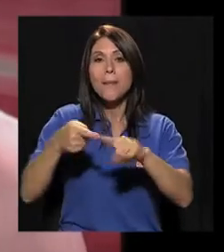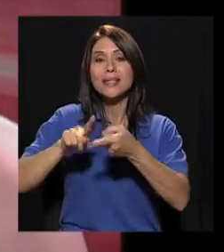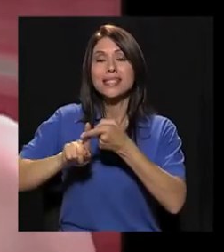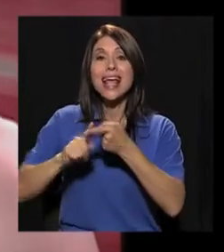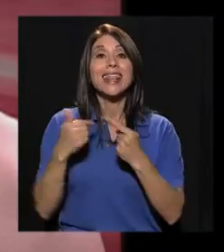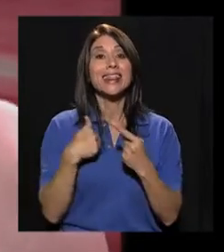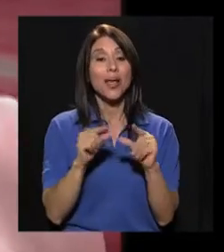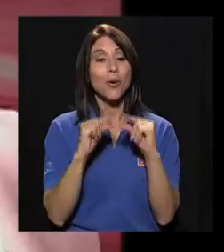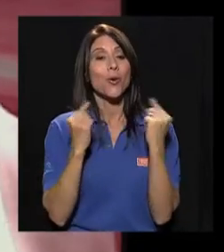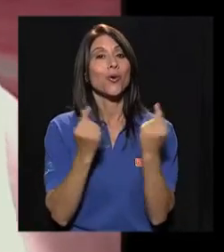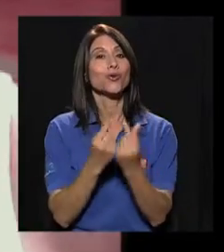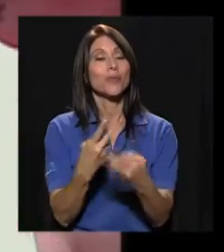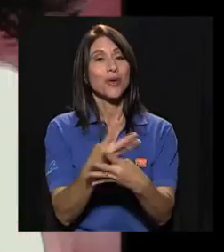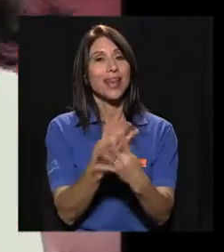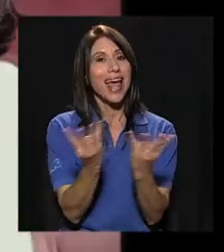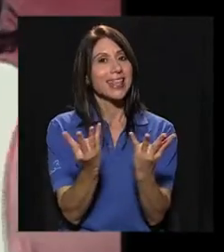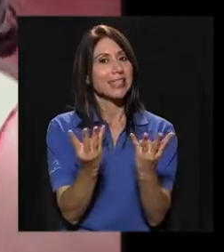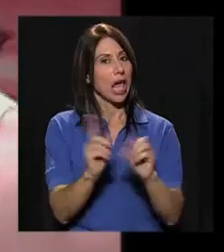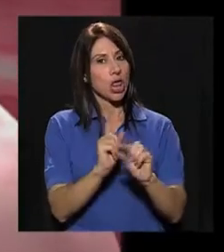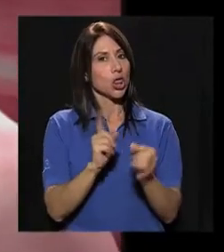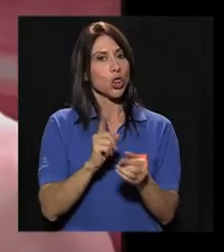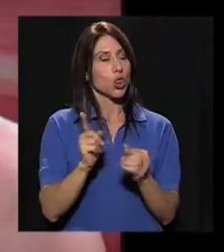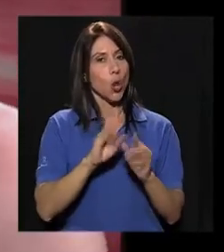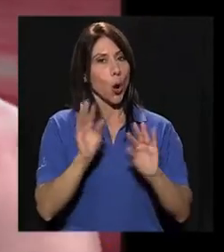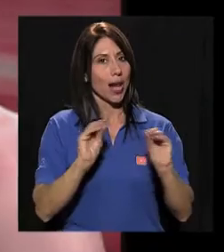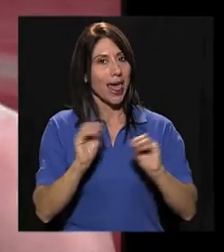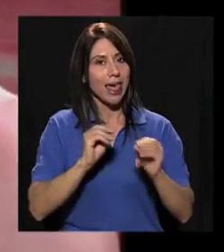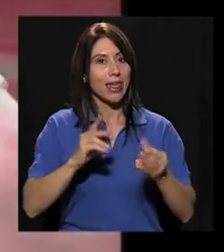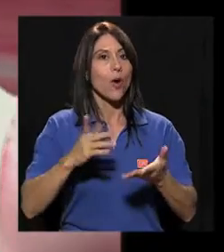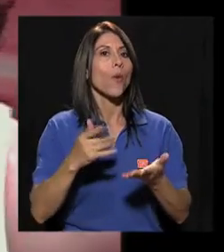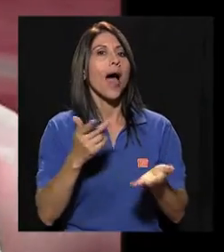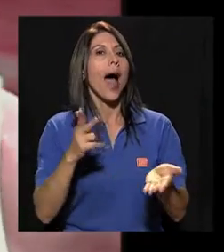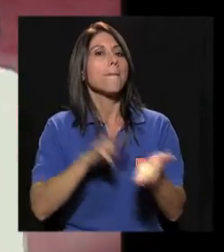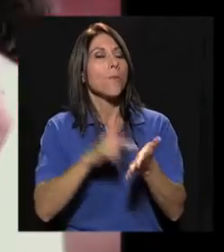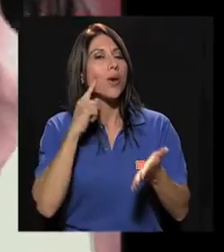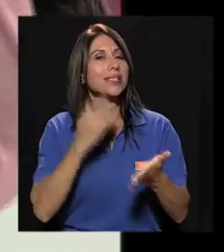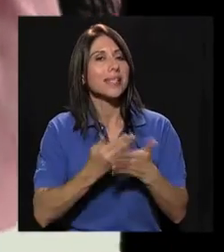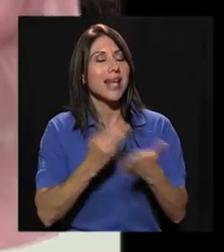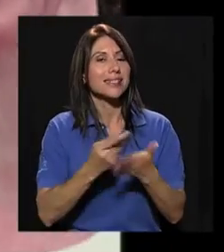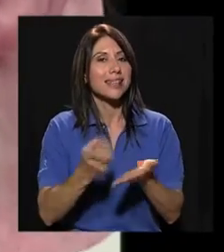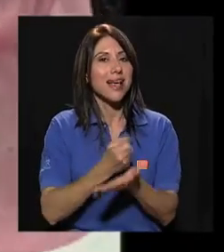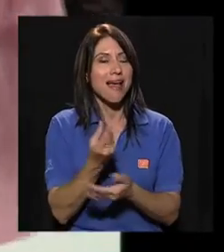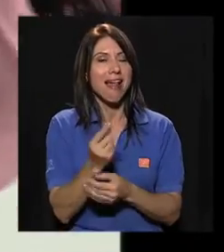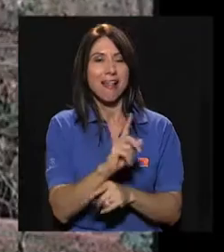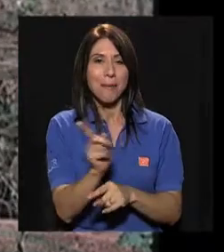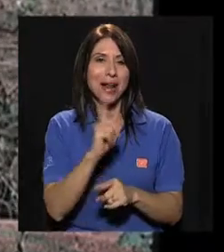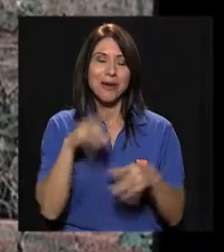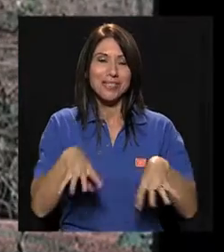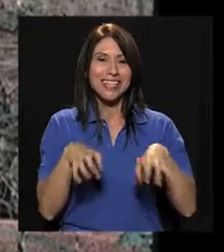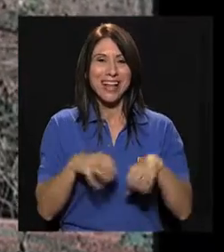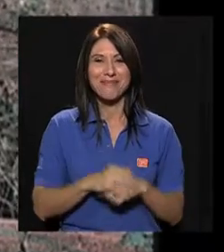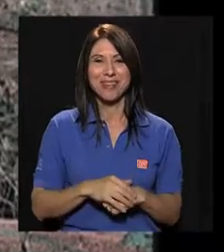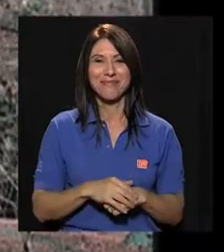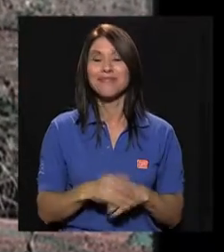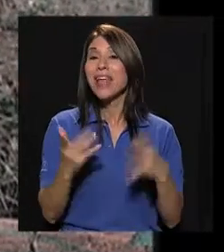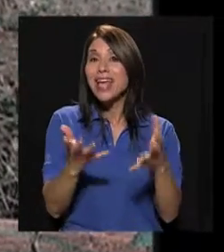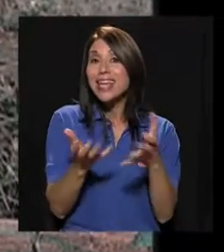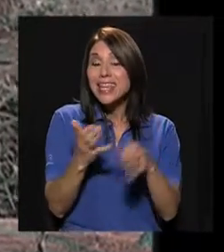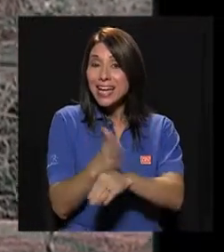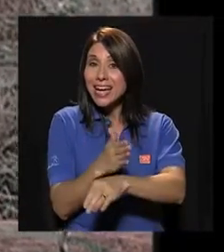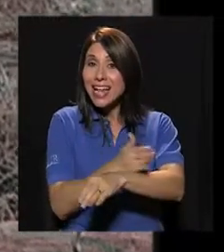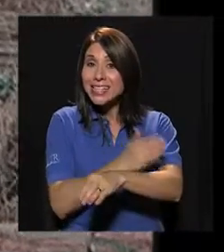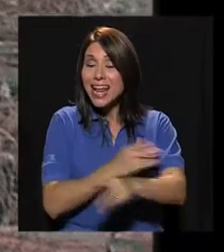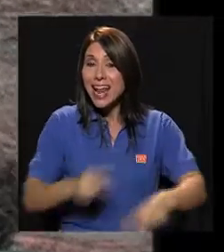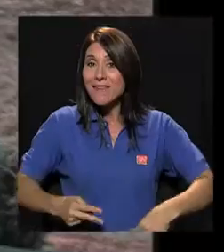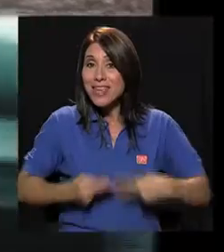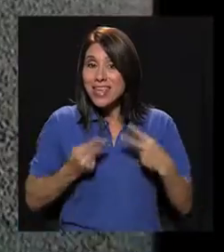con amistades. Tengo un clubcito de naipes, sin apuestas, para no expresarnos. Las mismas